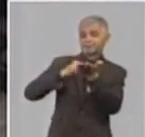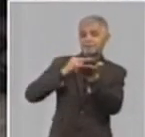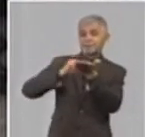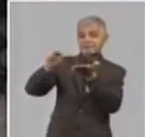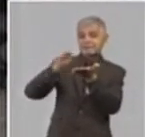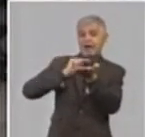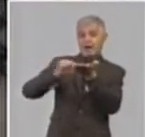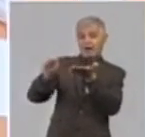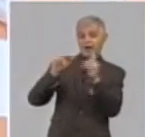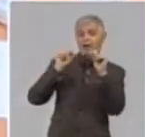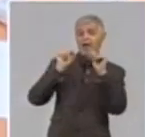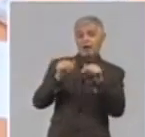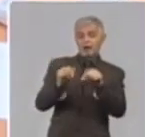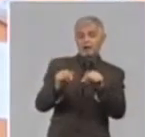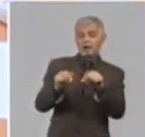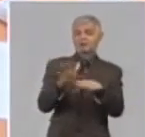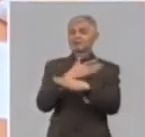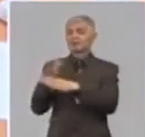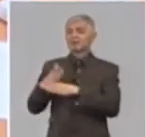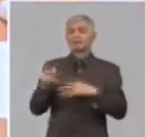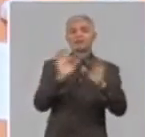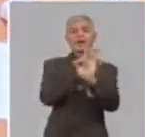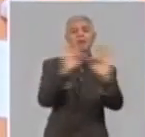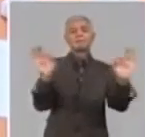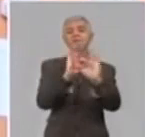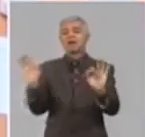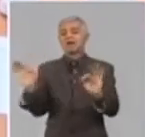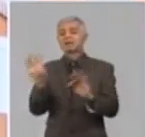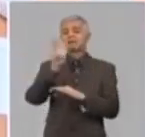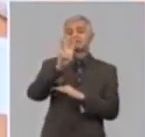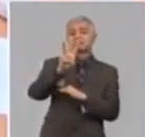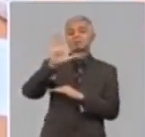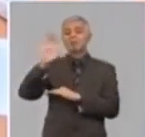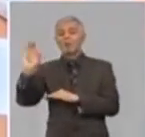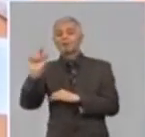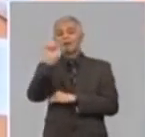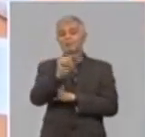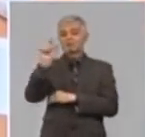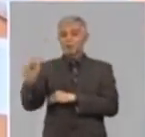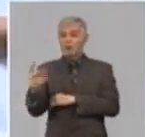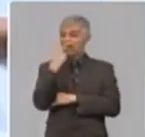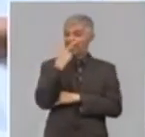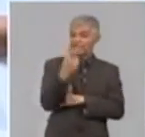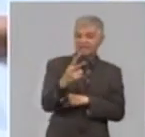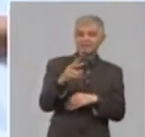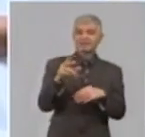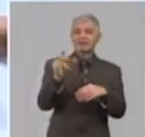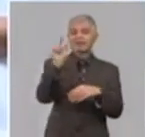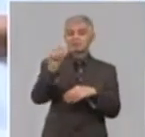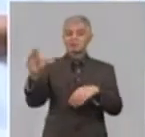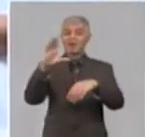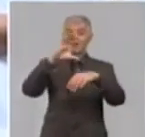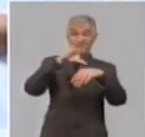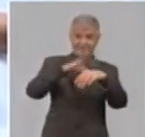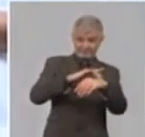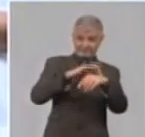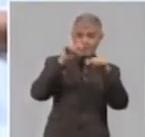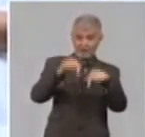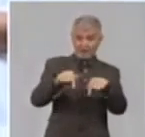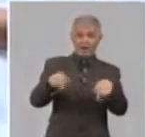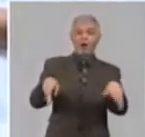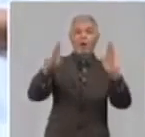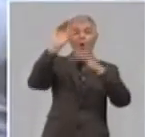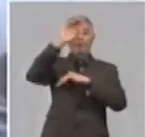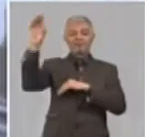del personal sanitario. Desde varias especialidades, las 350 personas encargadas de atender a los diagnosticados con la COVID-19 en este